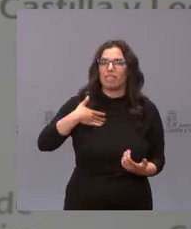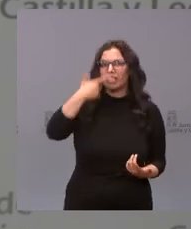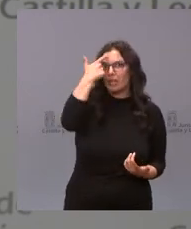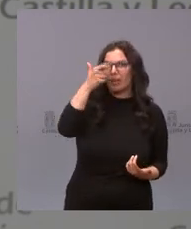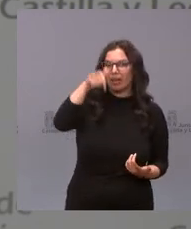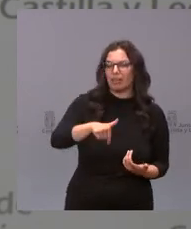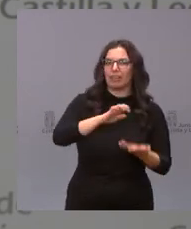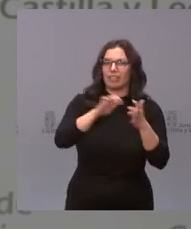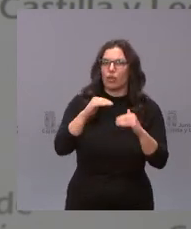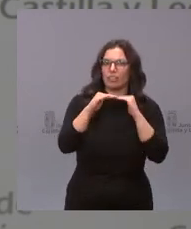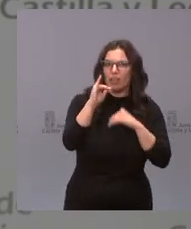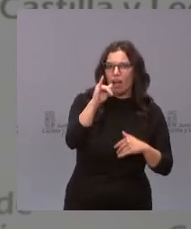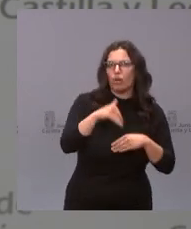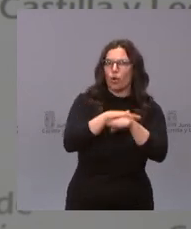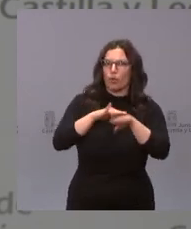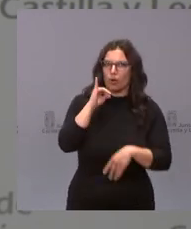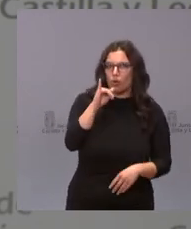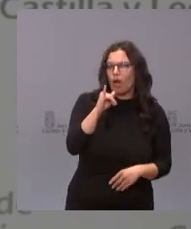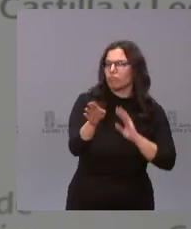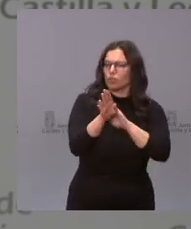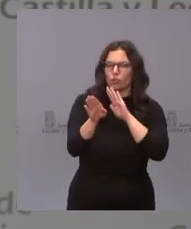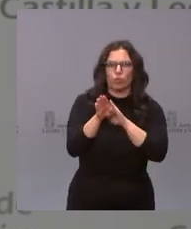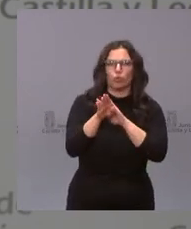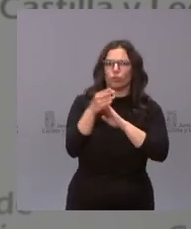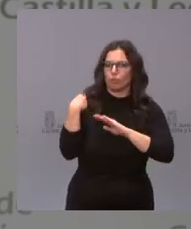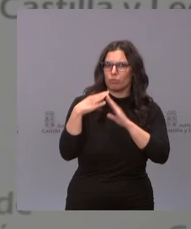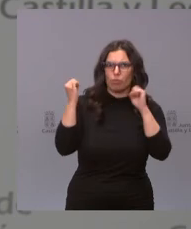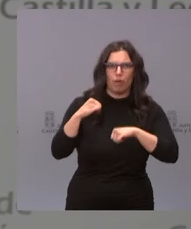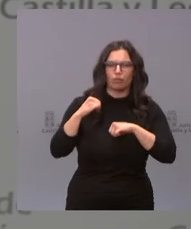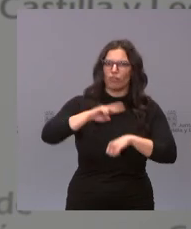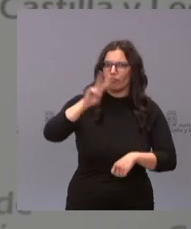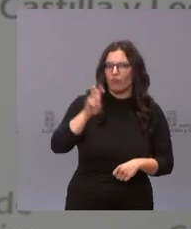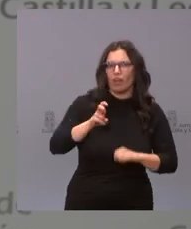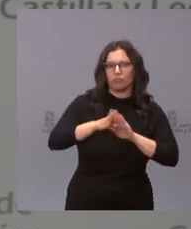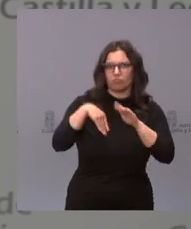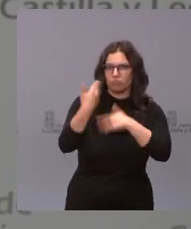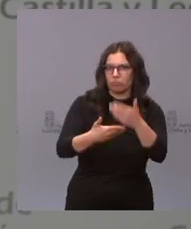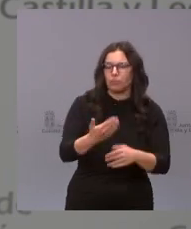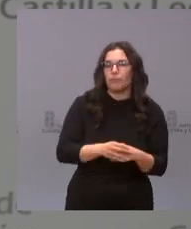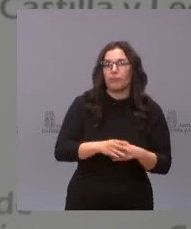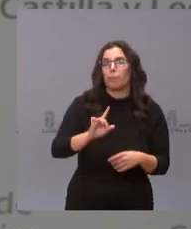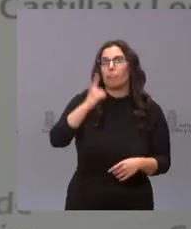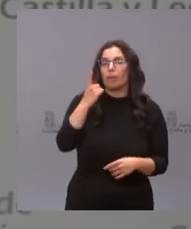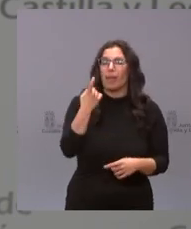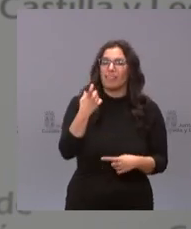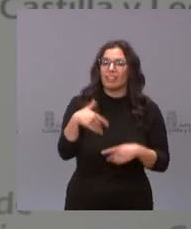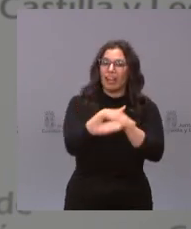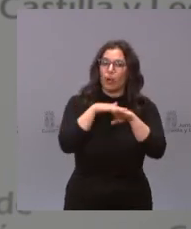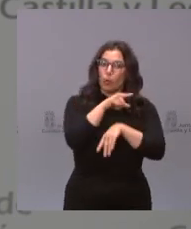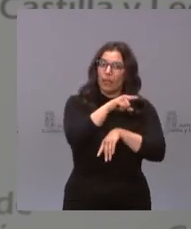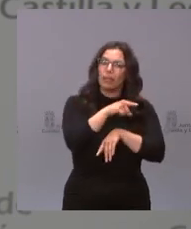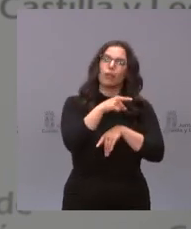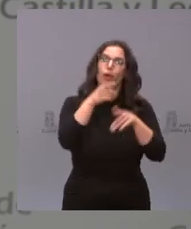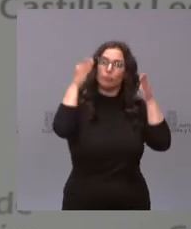Castilla y León hay estabilidad hay gobernabilidad se va a seguir adelante con el pacto y sobre todo que tenemos que tener un gobierno centrado